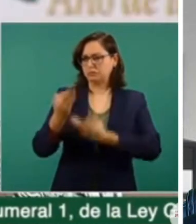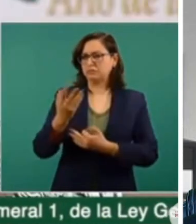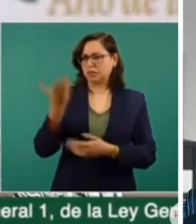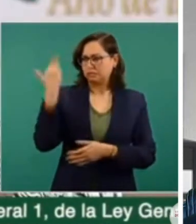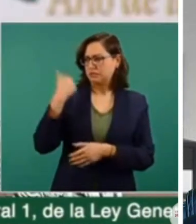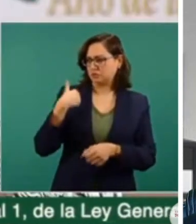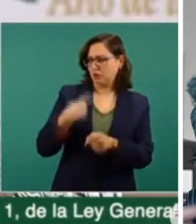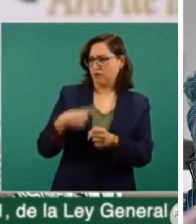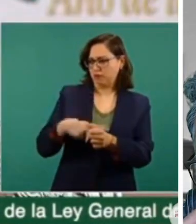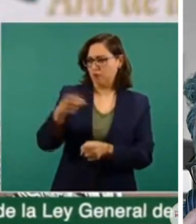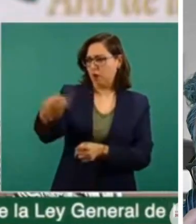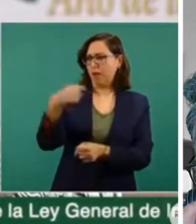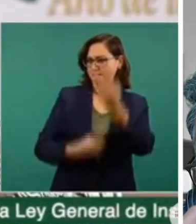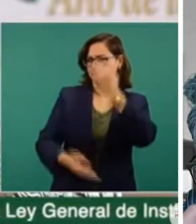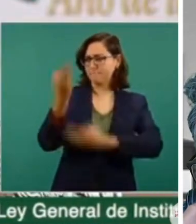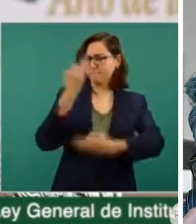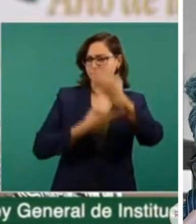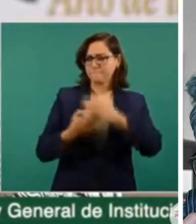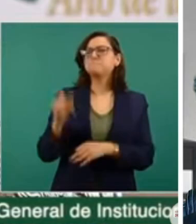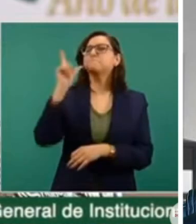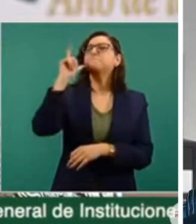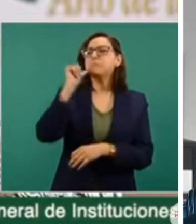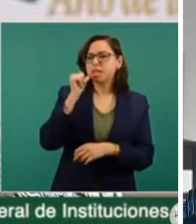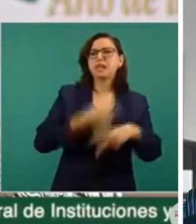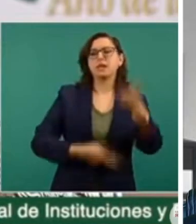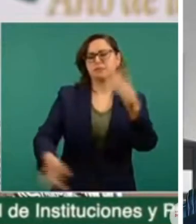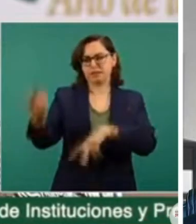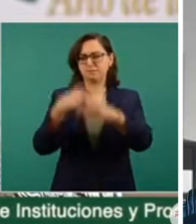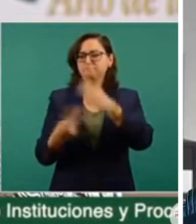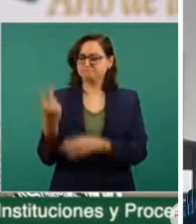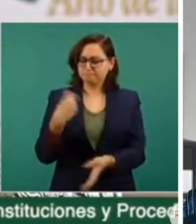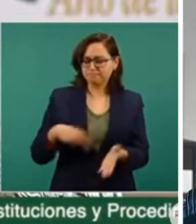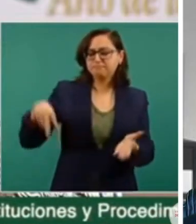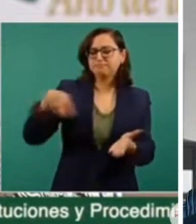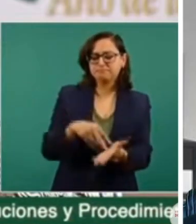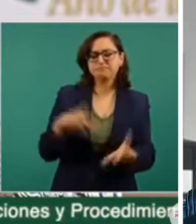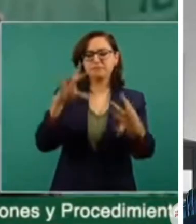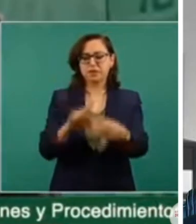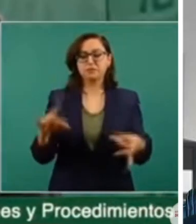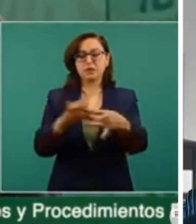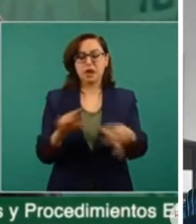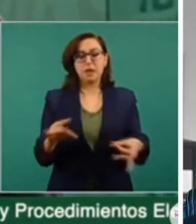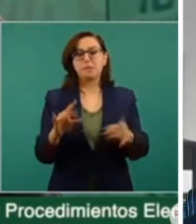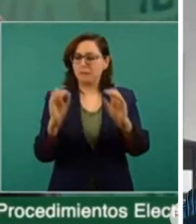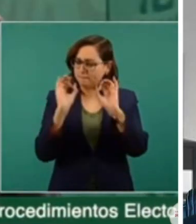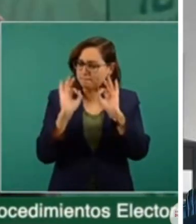para que no vaya a prestarse a especulaciones.